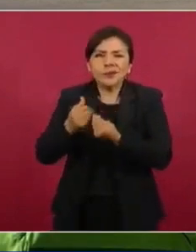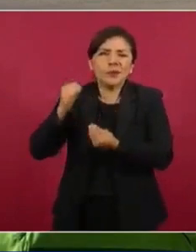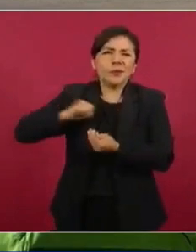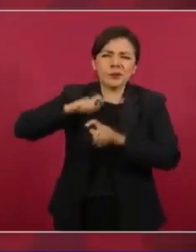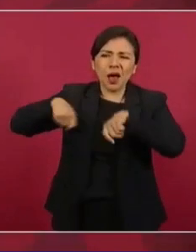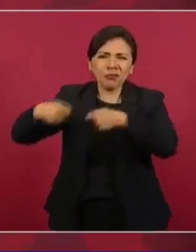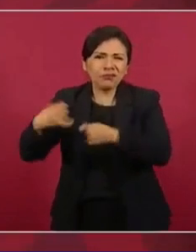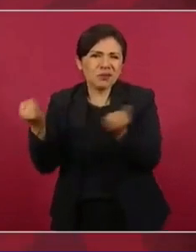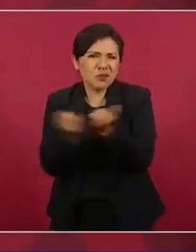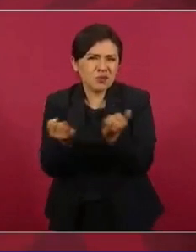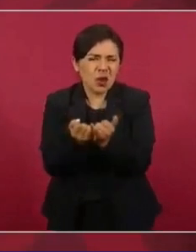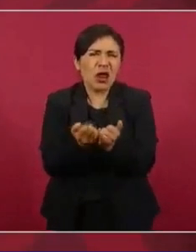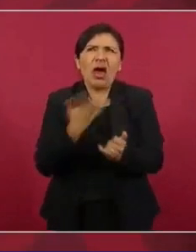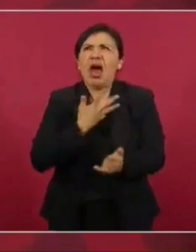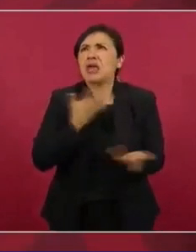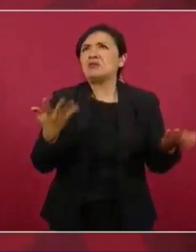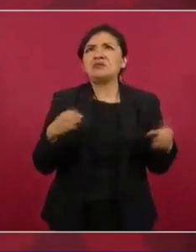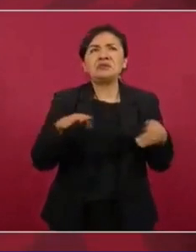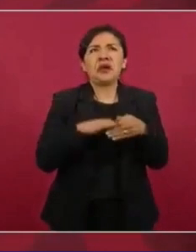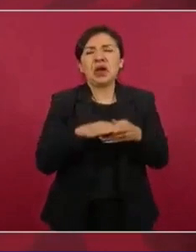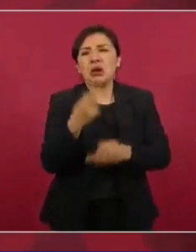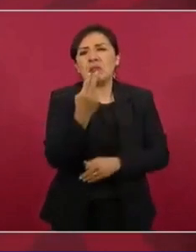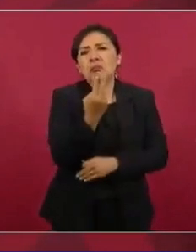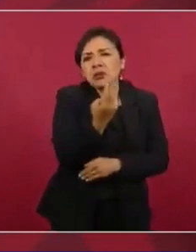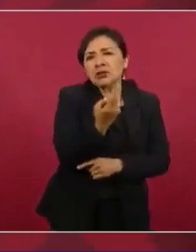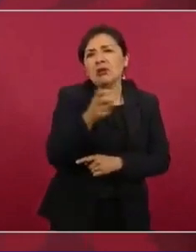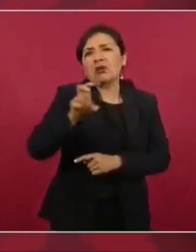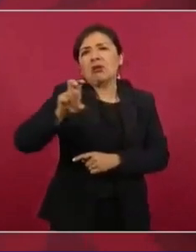25, 30 millones,